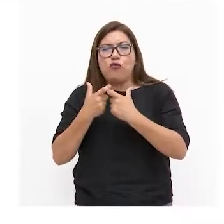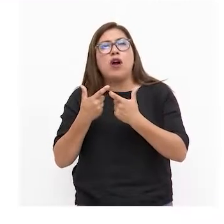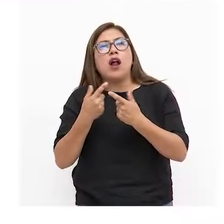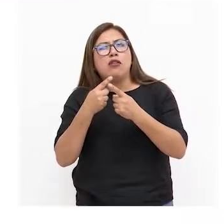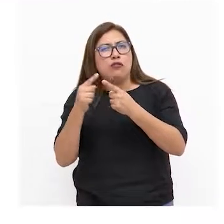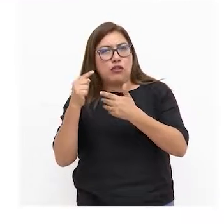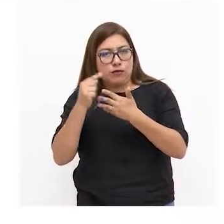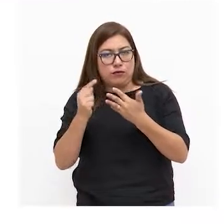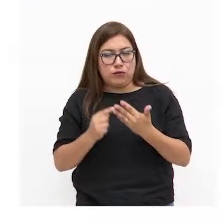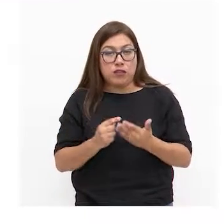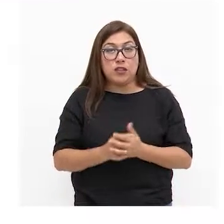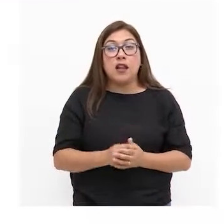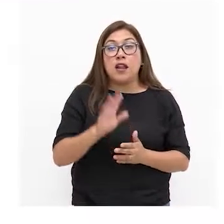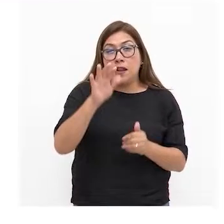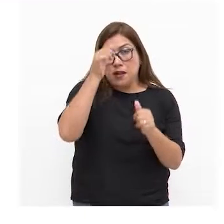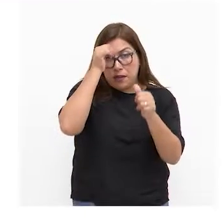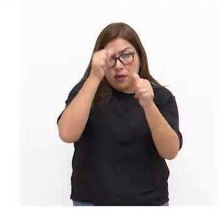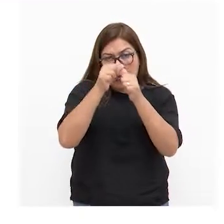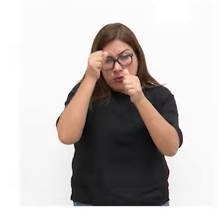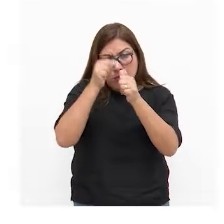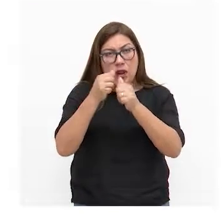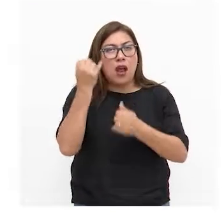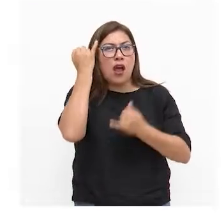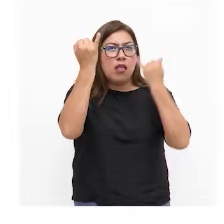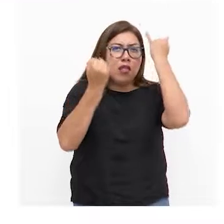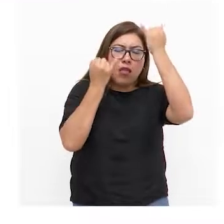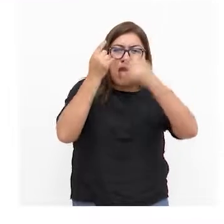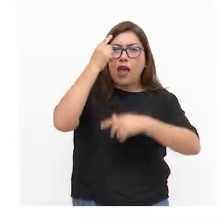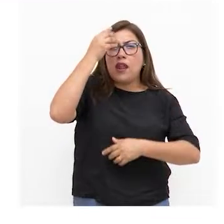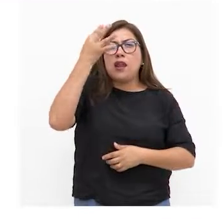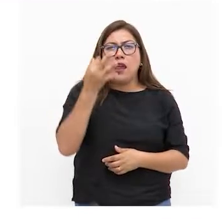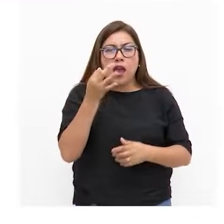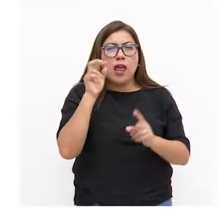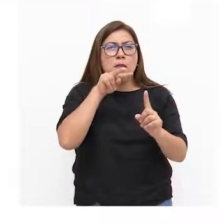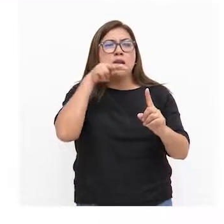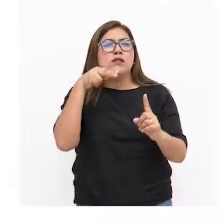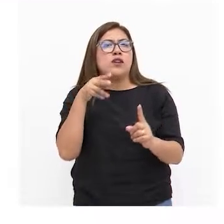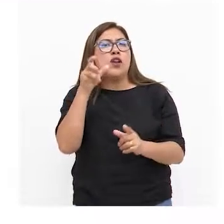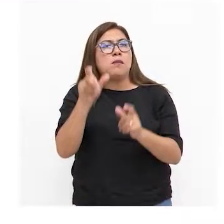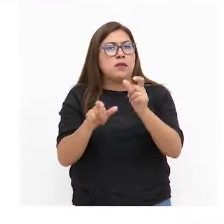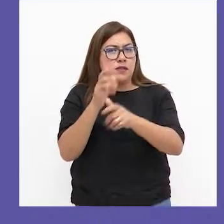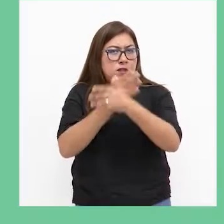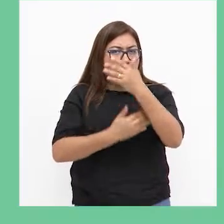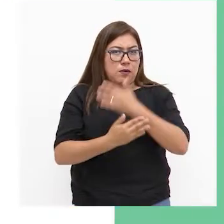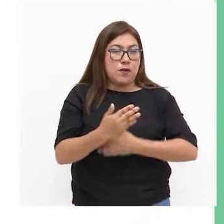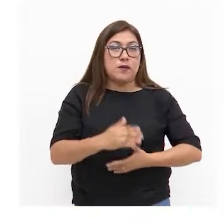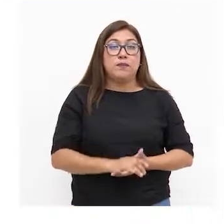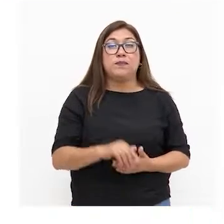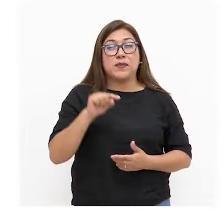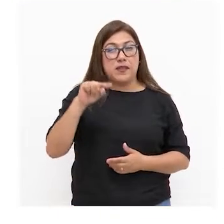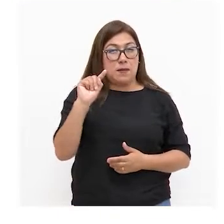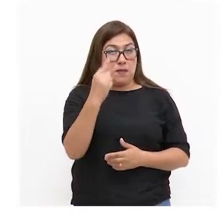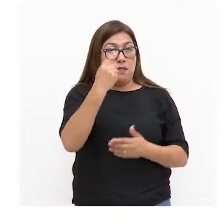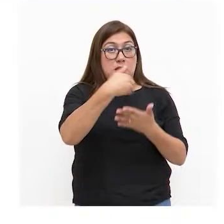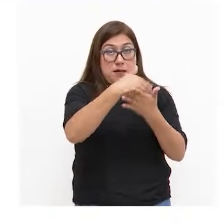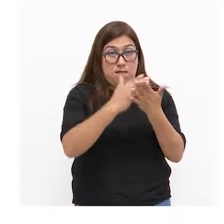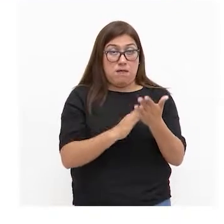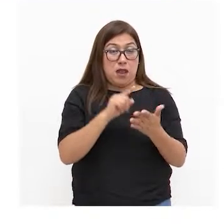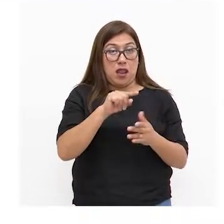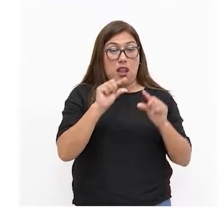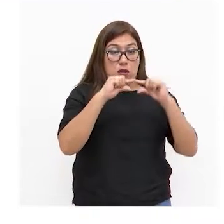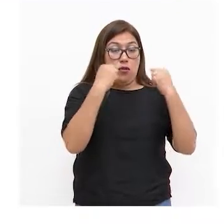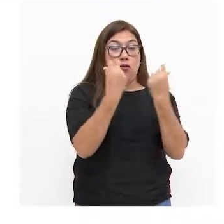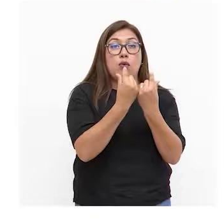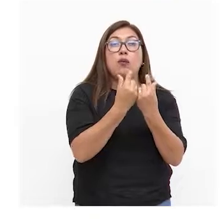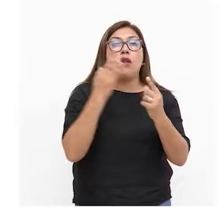recuerda que esta parte de nuestras ideas creencias y percepciones sobre la discapacidad esta primera parte del